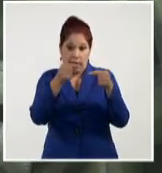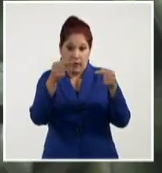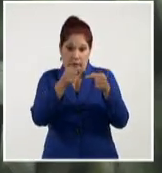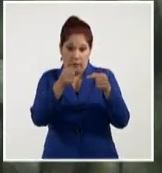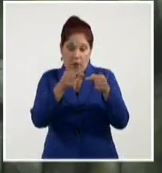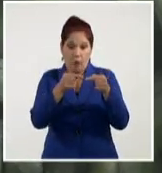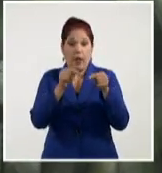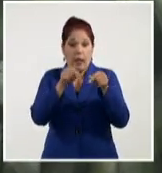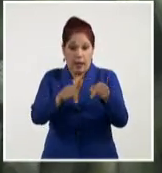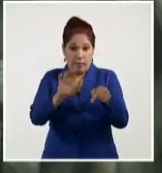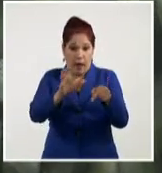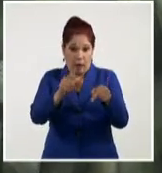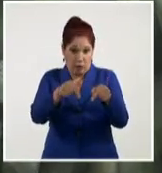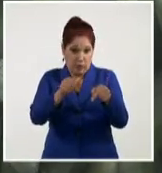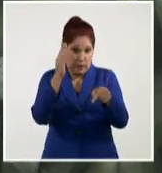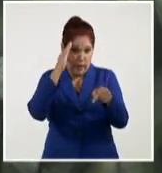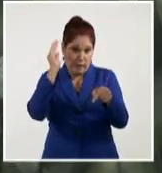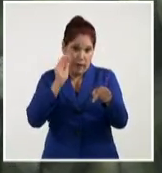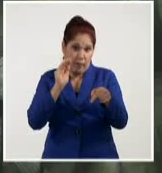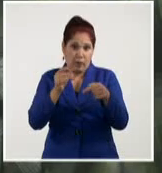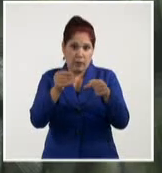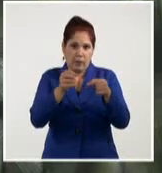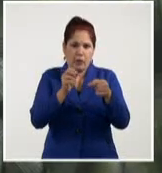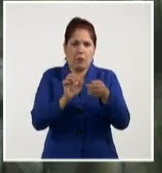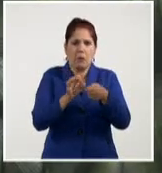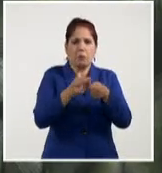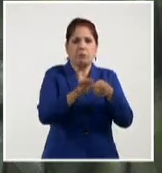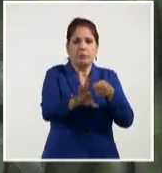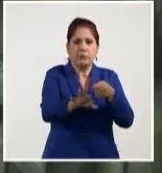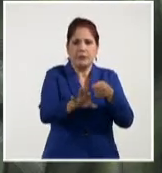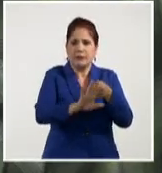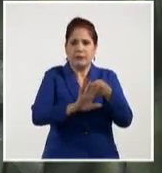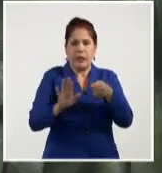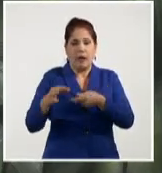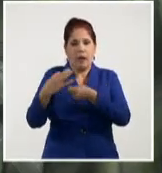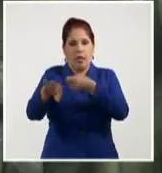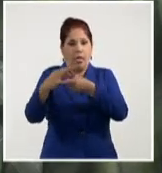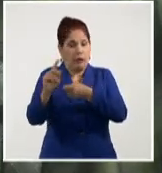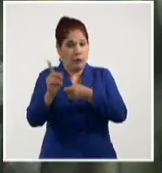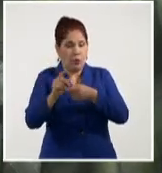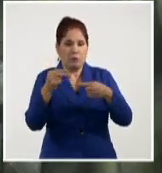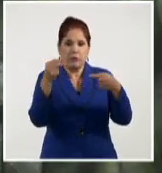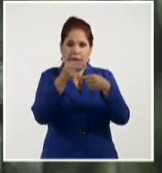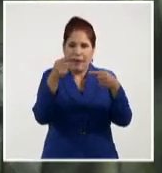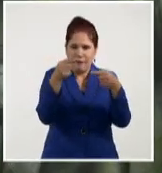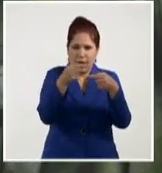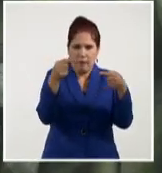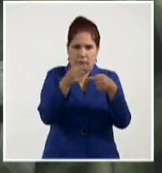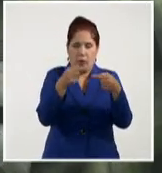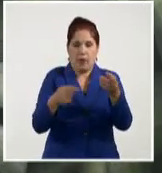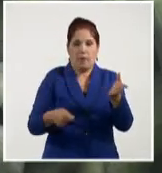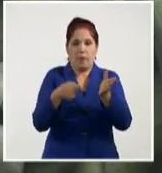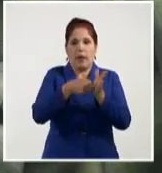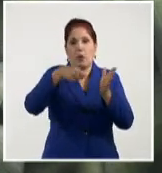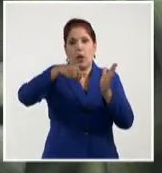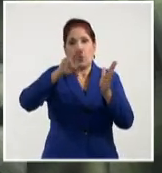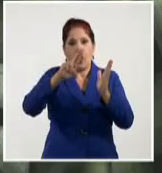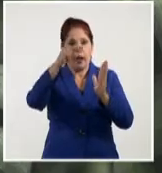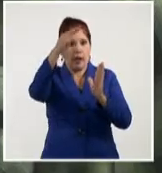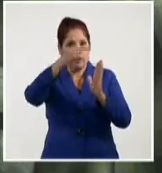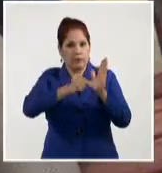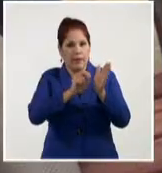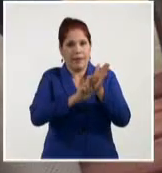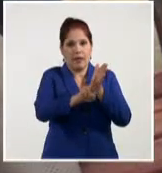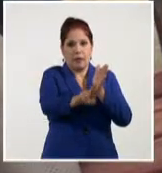desde que se hace, realiza la operación y por supuesto que para nosotros ha sido un elemento que ha dinamizado la prestación